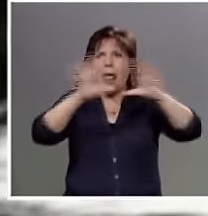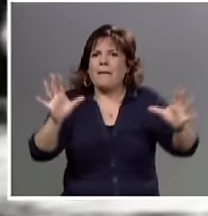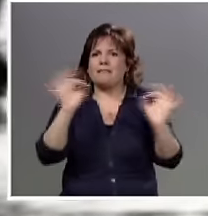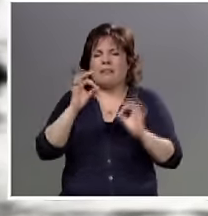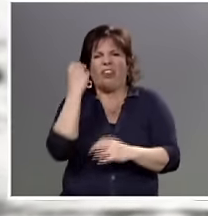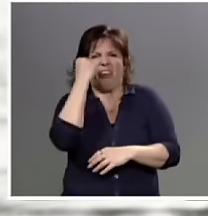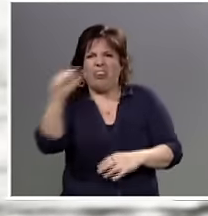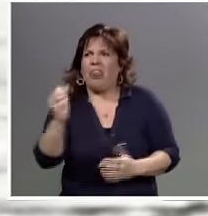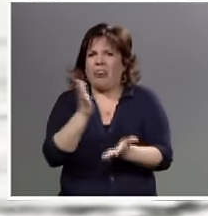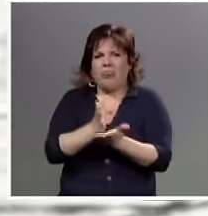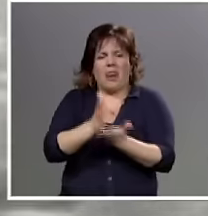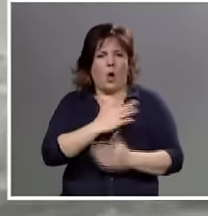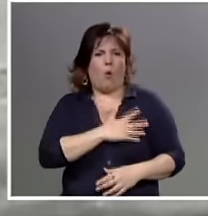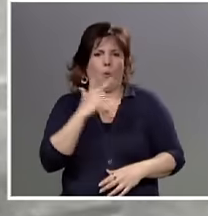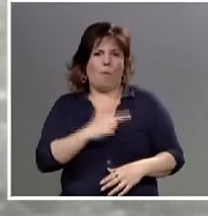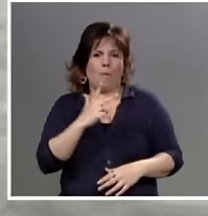violación de los derechos humanos.